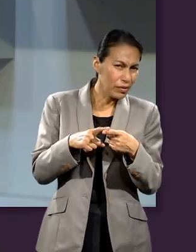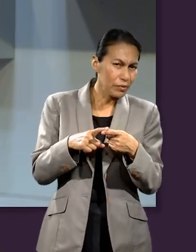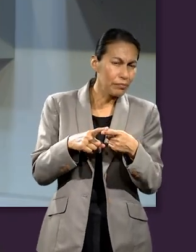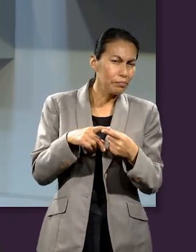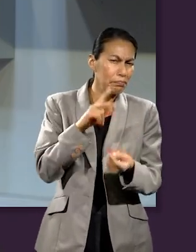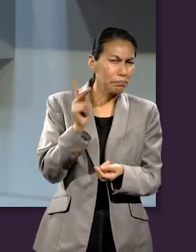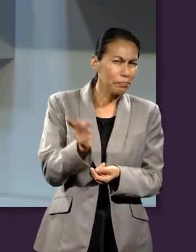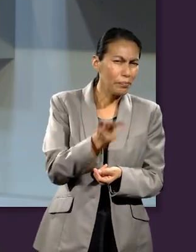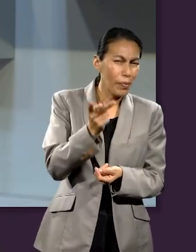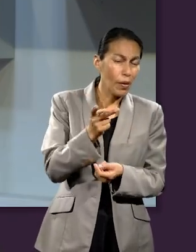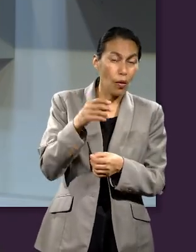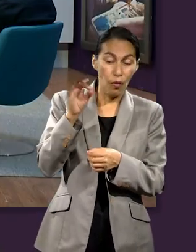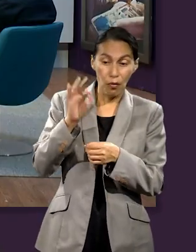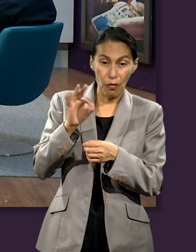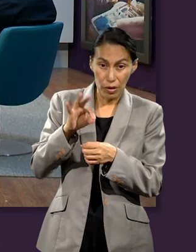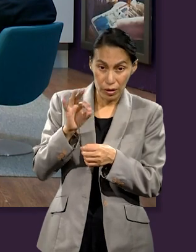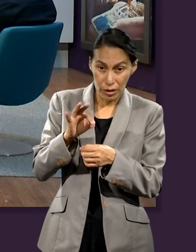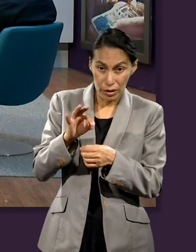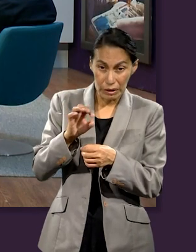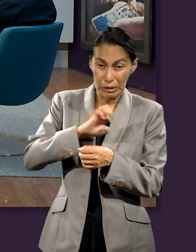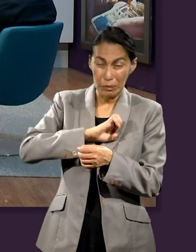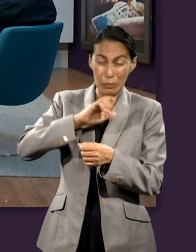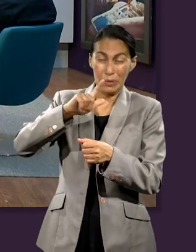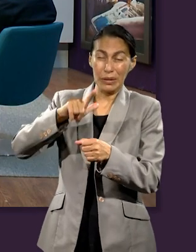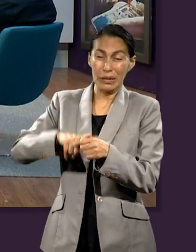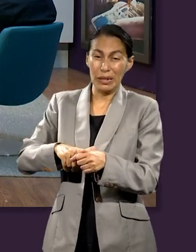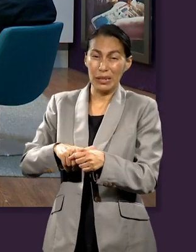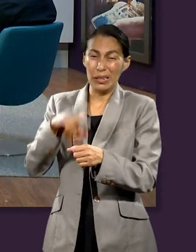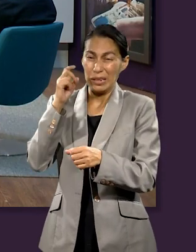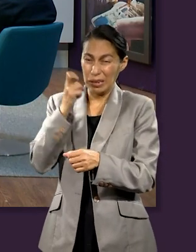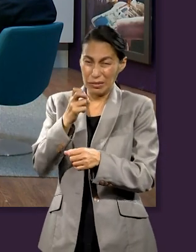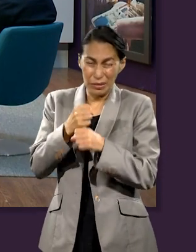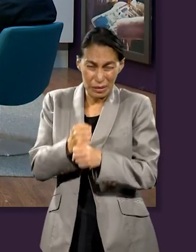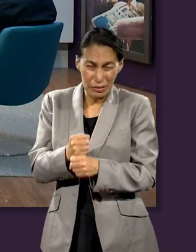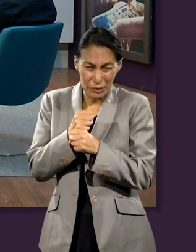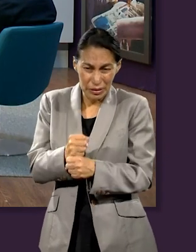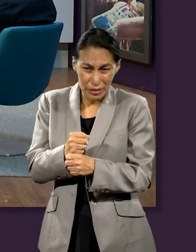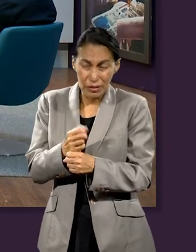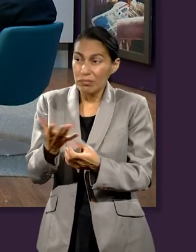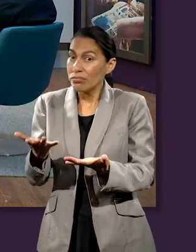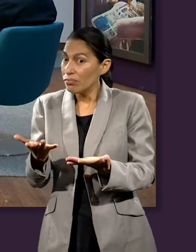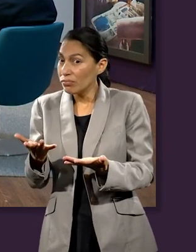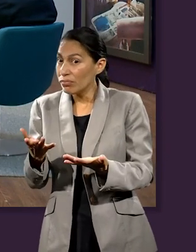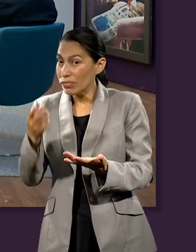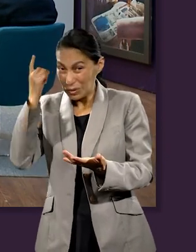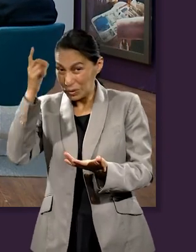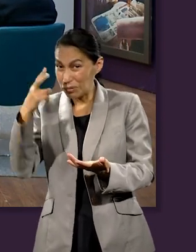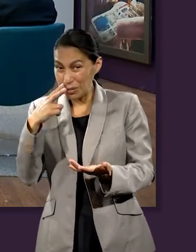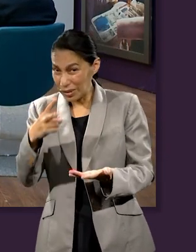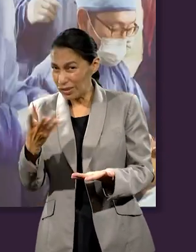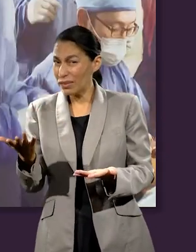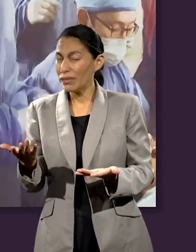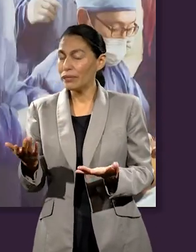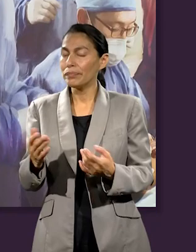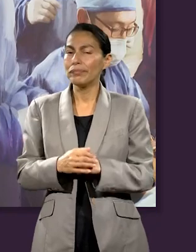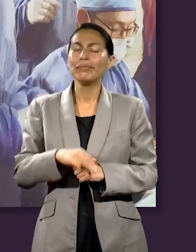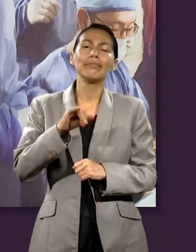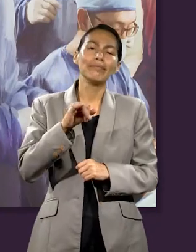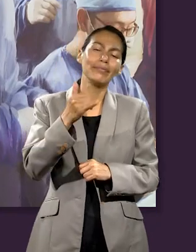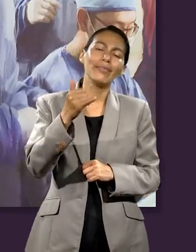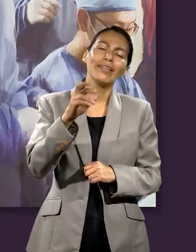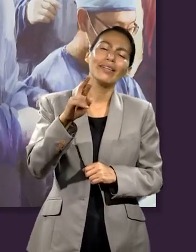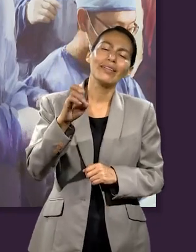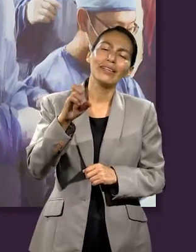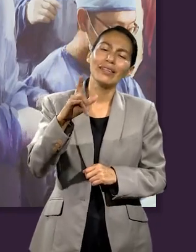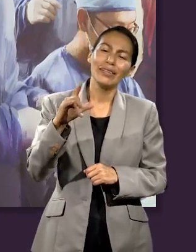ofrendas especiales? ¿Y cuenta el sacrificio en nuestras ofrendas? A ver, Yareli. Claro que